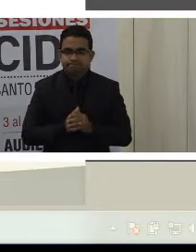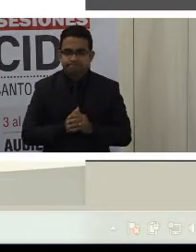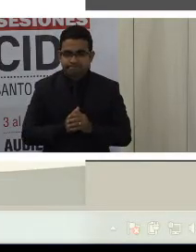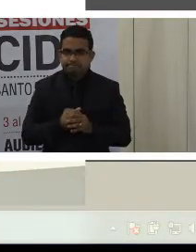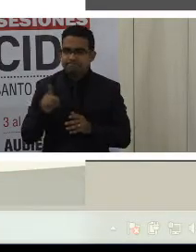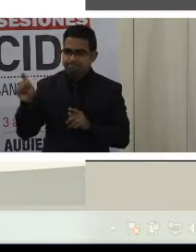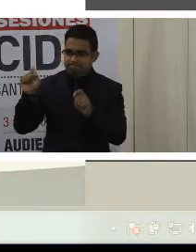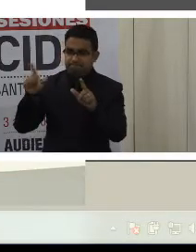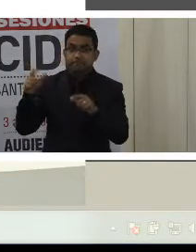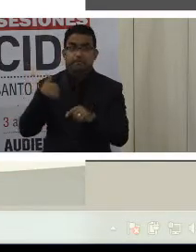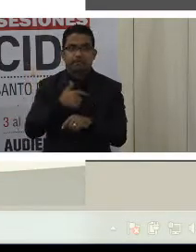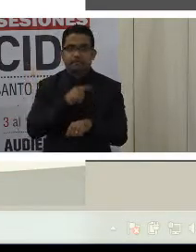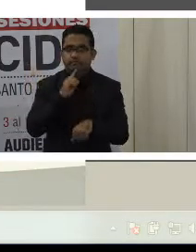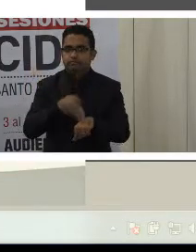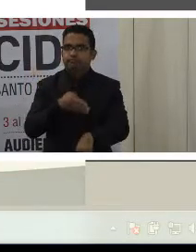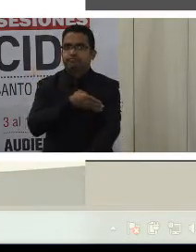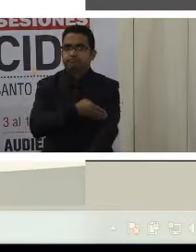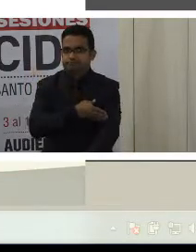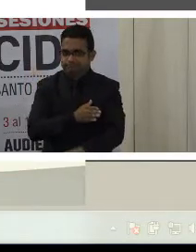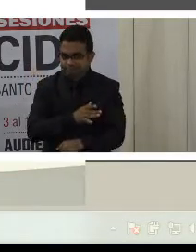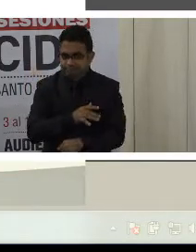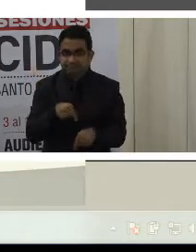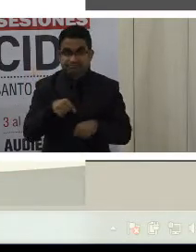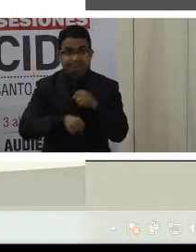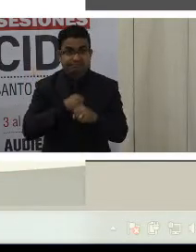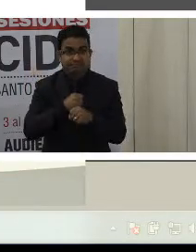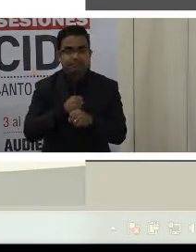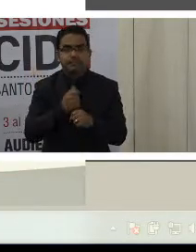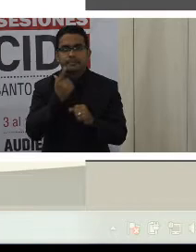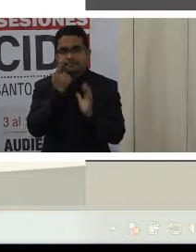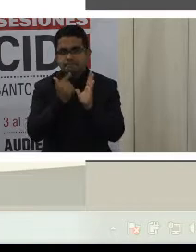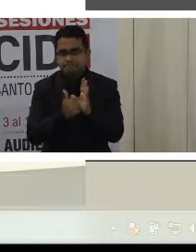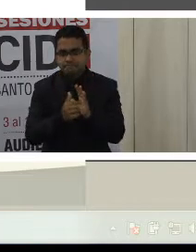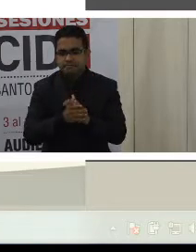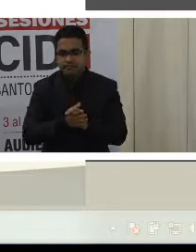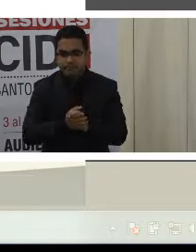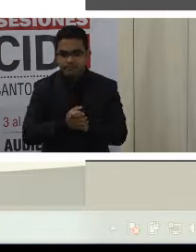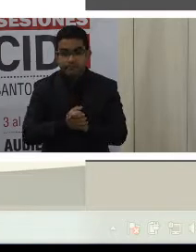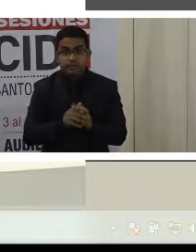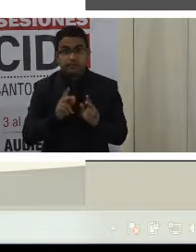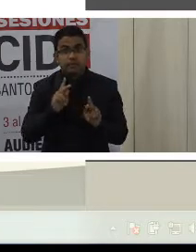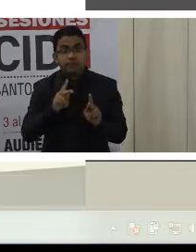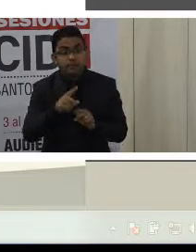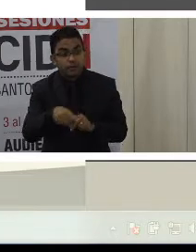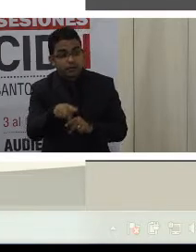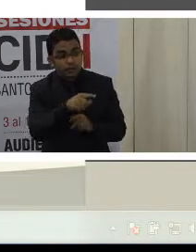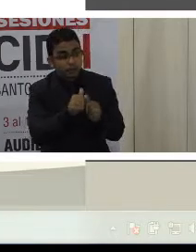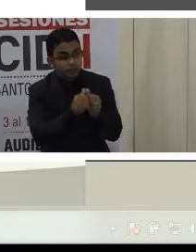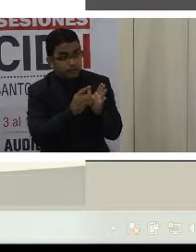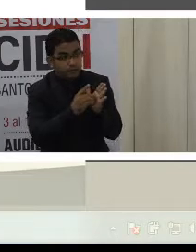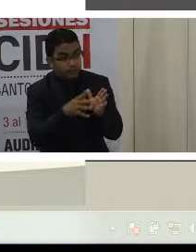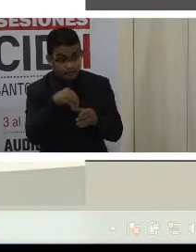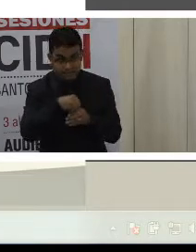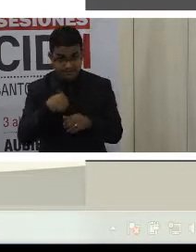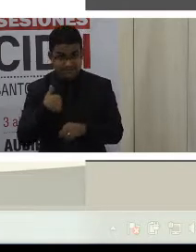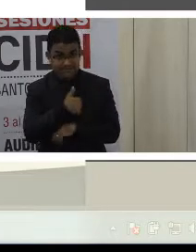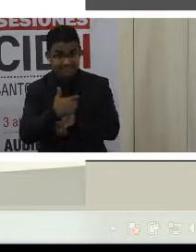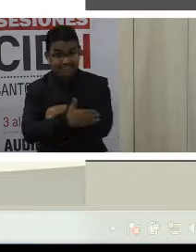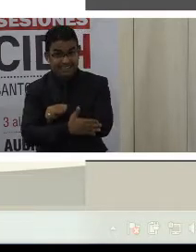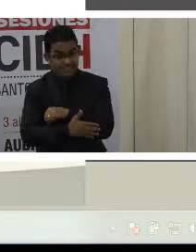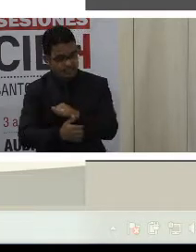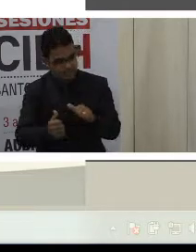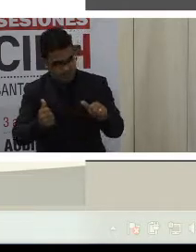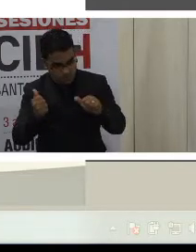gran avance en el último año, como fue la posibilidad de que las personas con discapacidad en nuestro país, todas